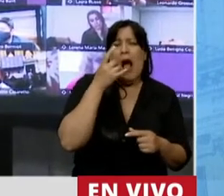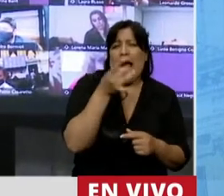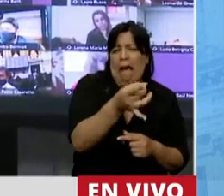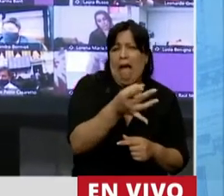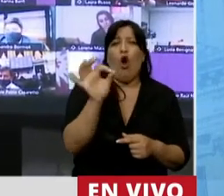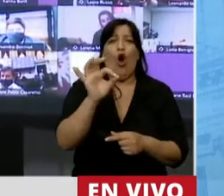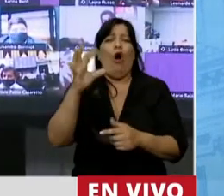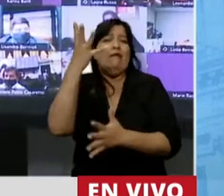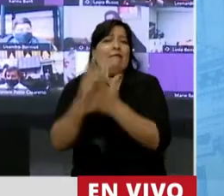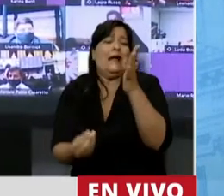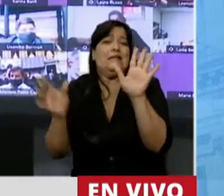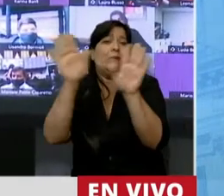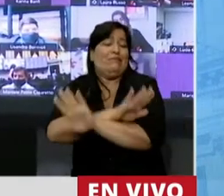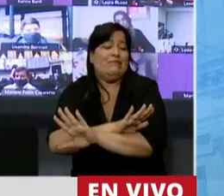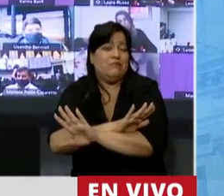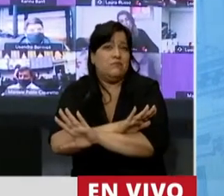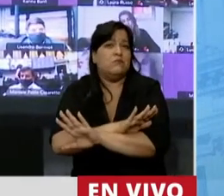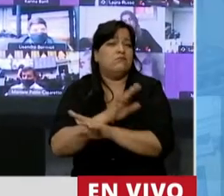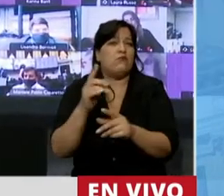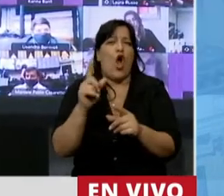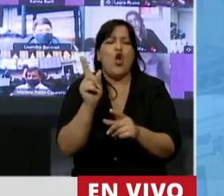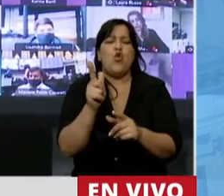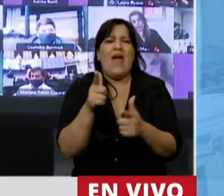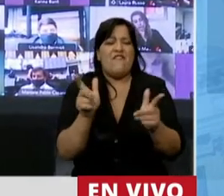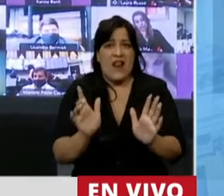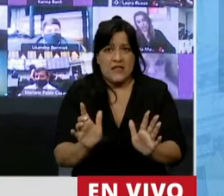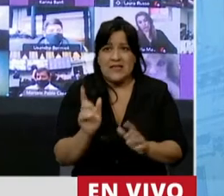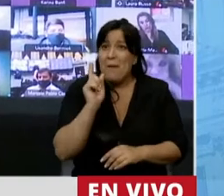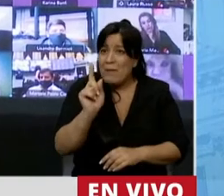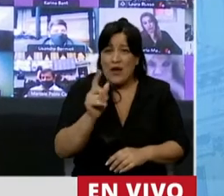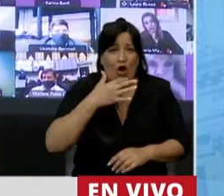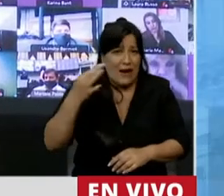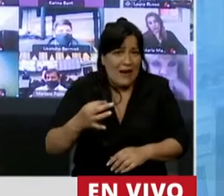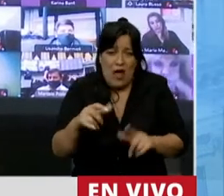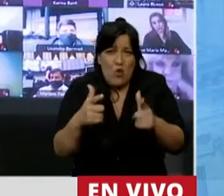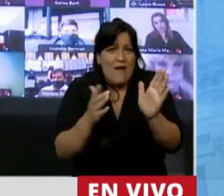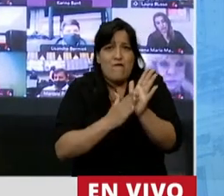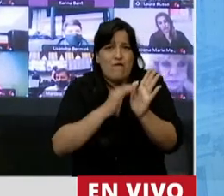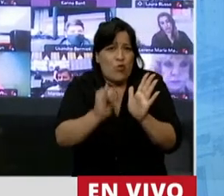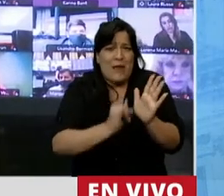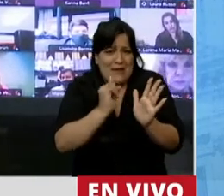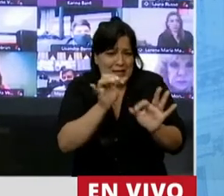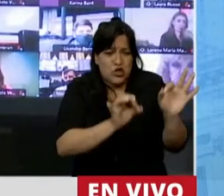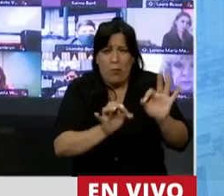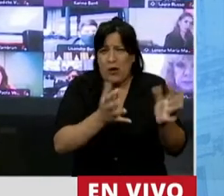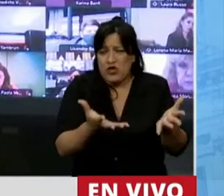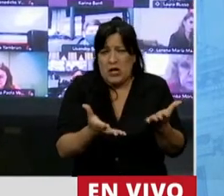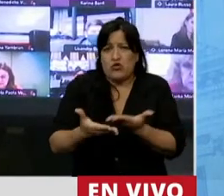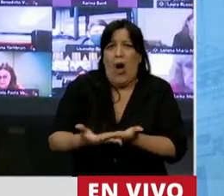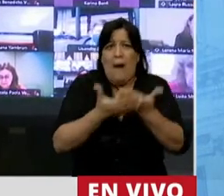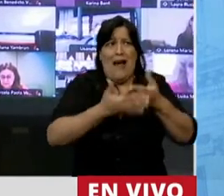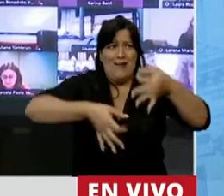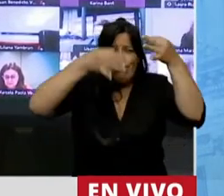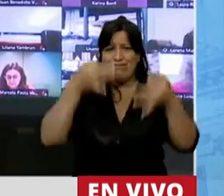accidentales. Y la realidad es que no hay un solo dato que avale la fundamentación de este proyecto, señor presidente.